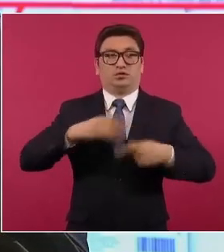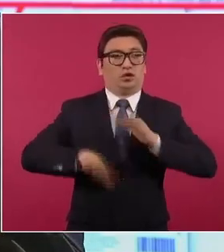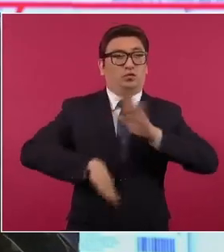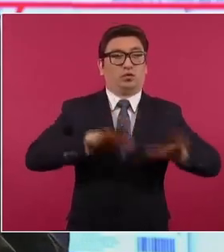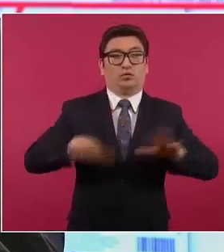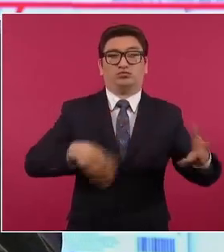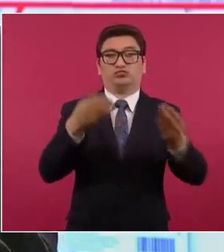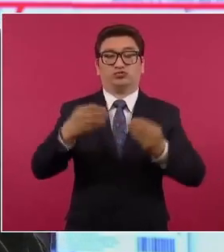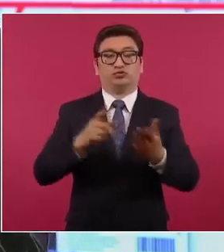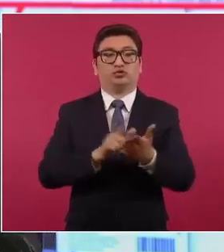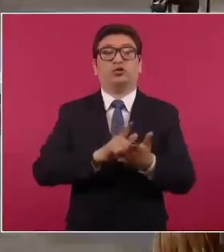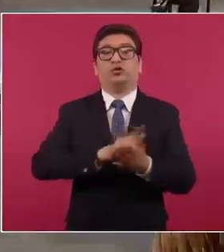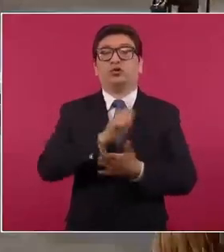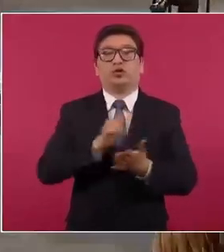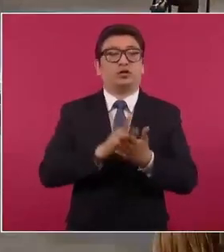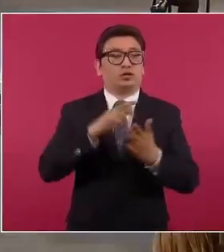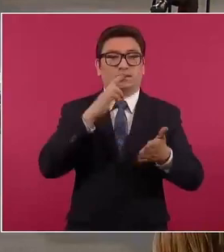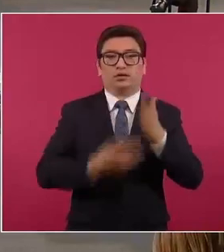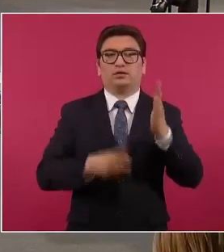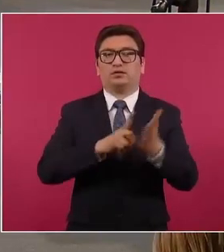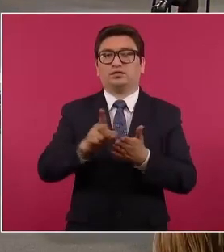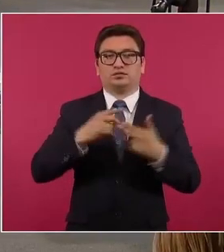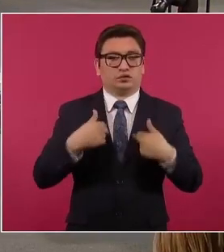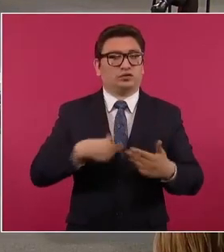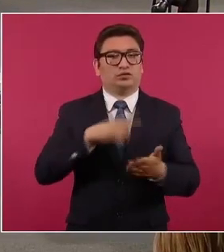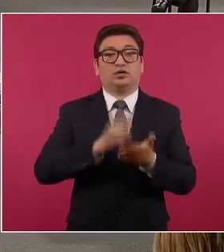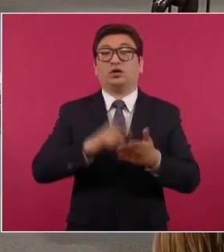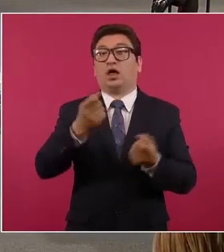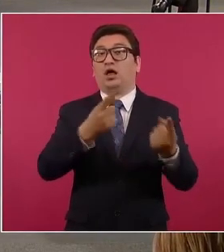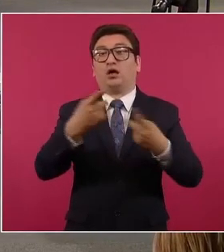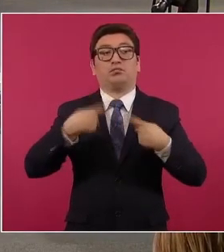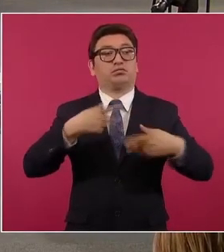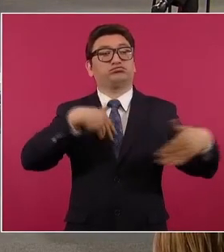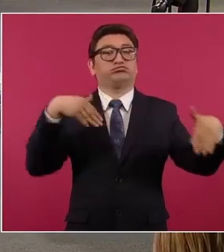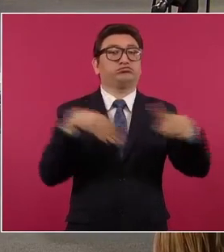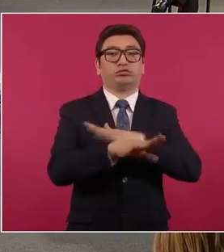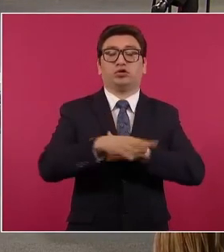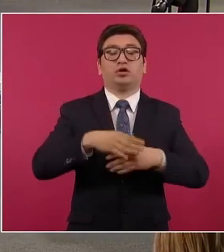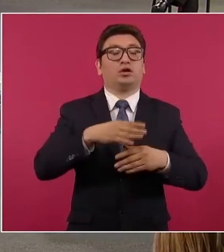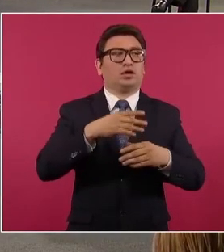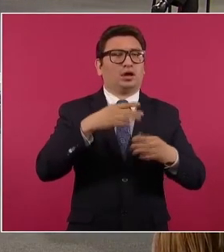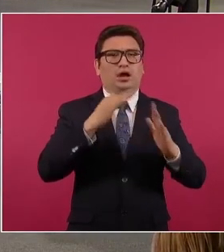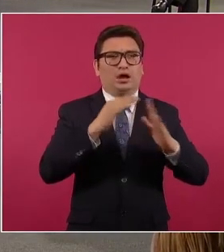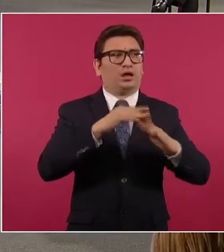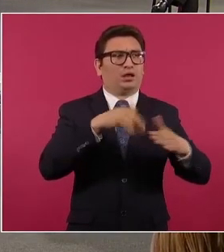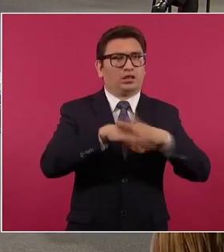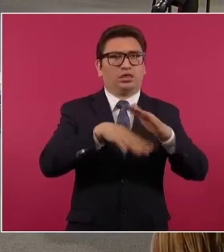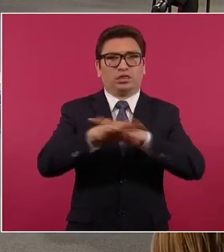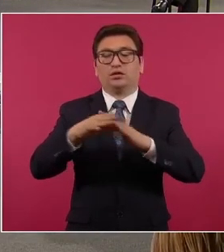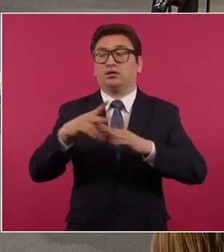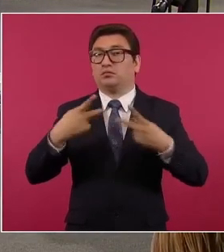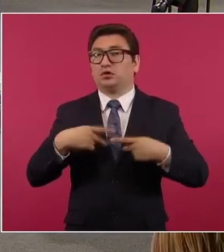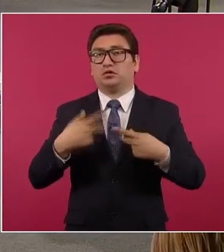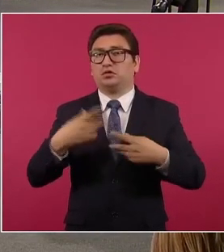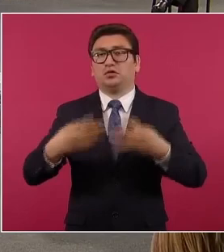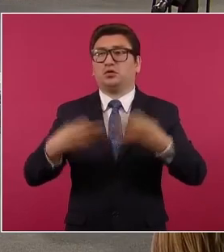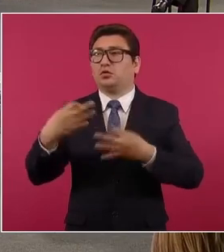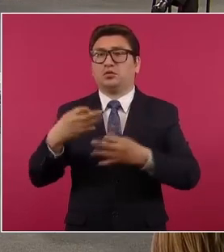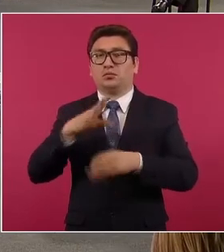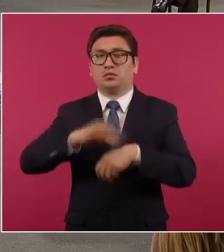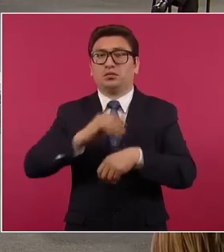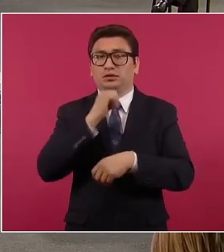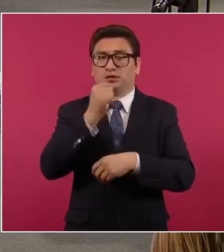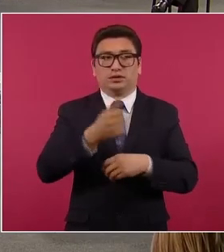y por supuesto muchos allanamientos sin orden de juez y un sinfín de masacres que se dieron y que